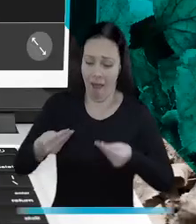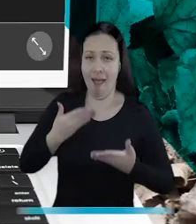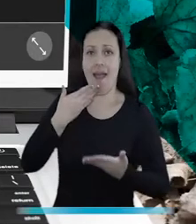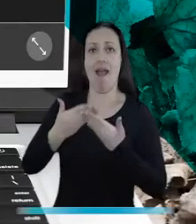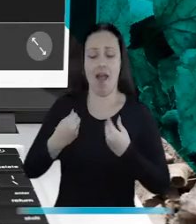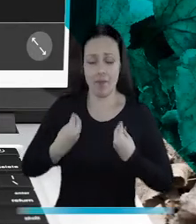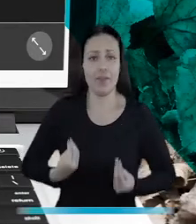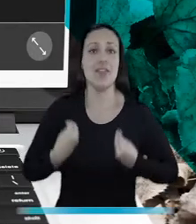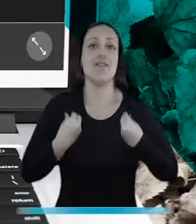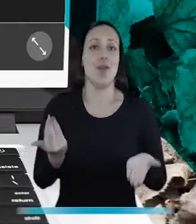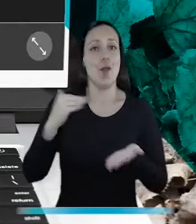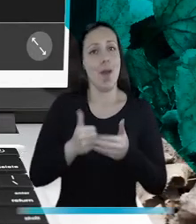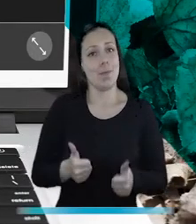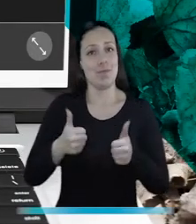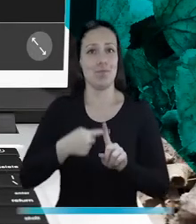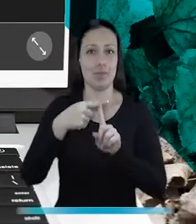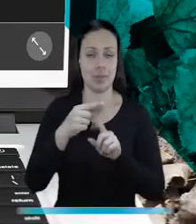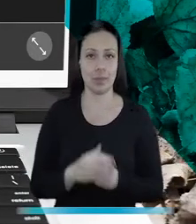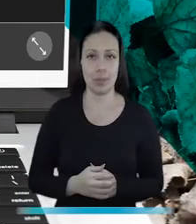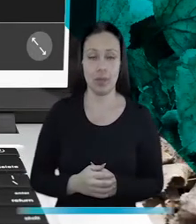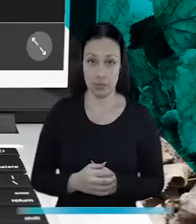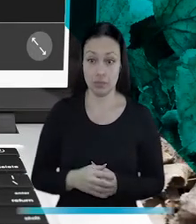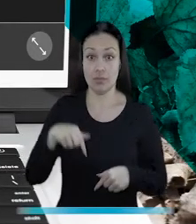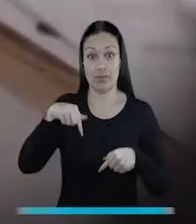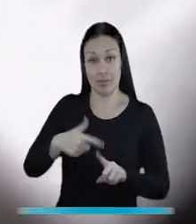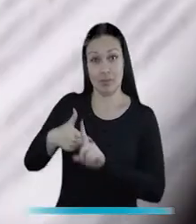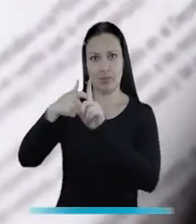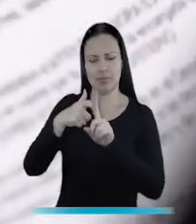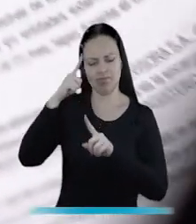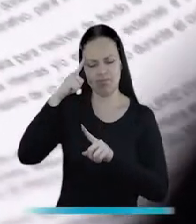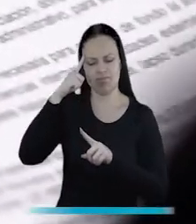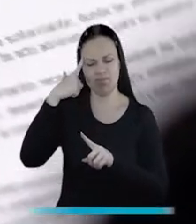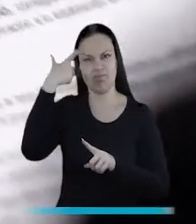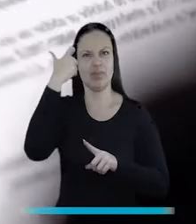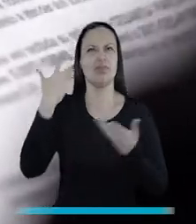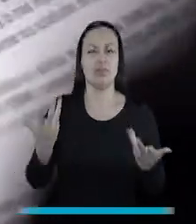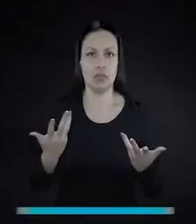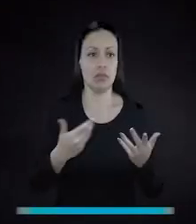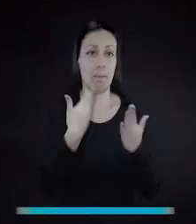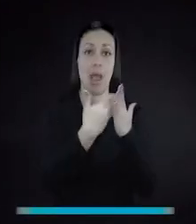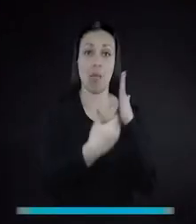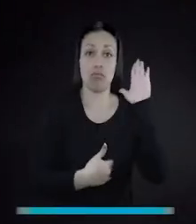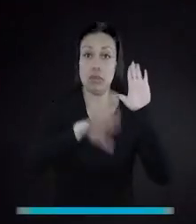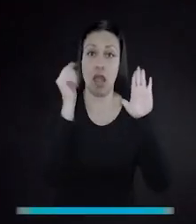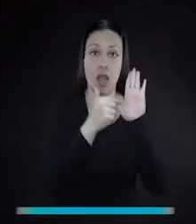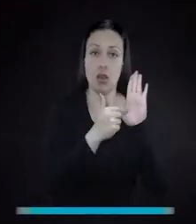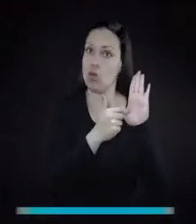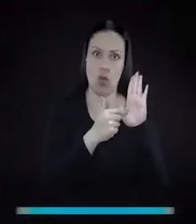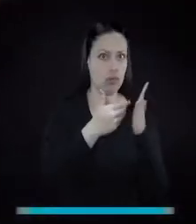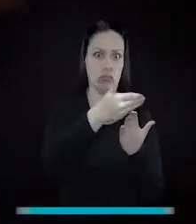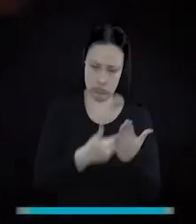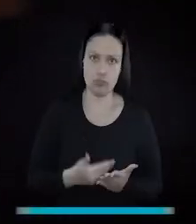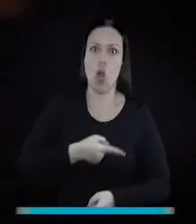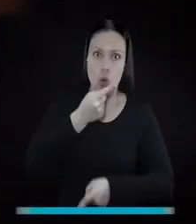condiciones de vida. El reto más grande es que esto no se quede en el papel, que las sentencias judiciales se cumplan, de que sacamos que haya